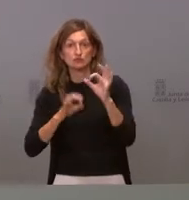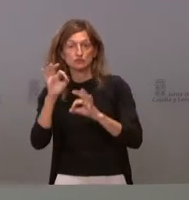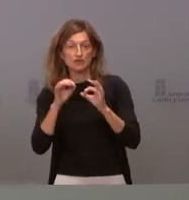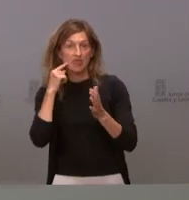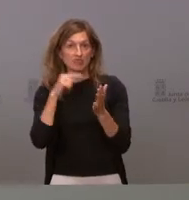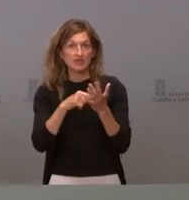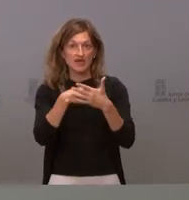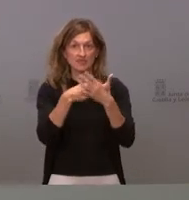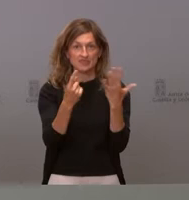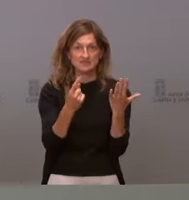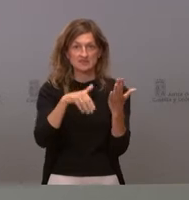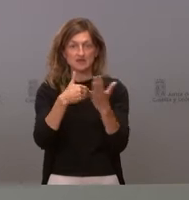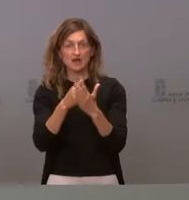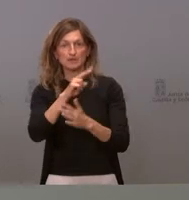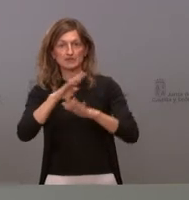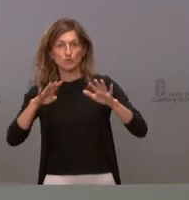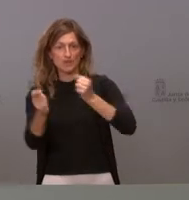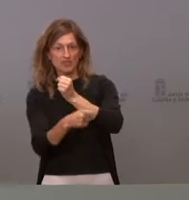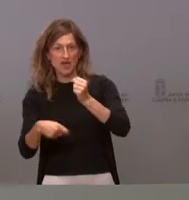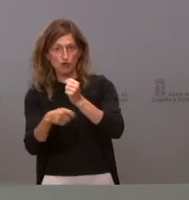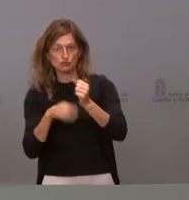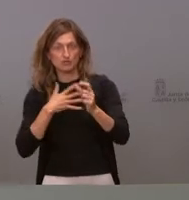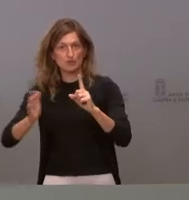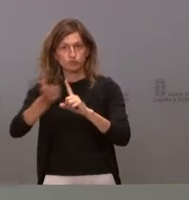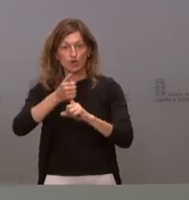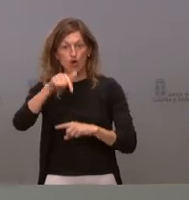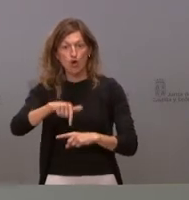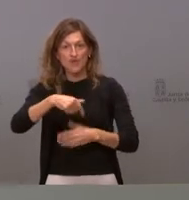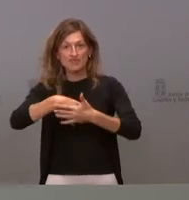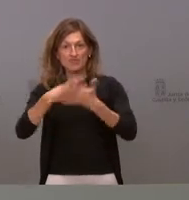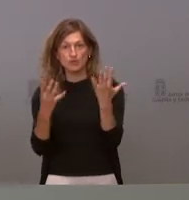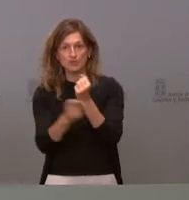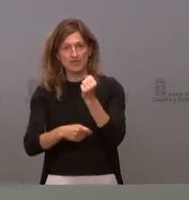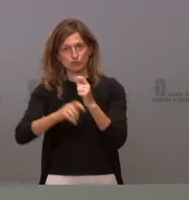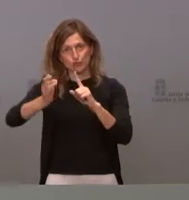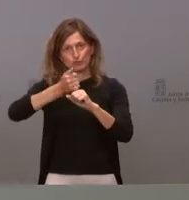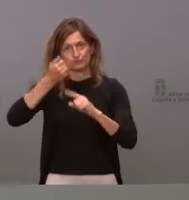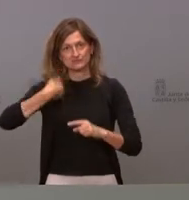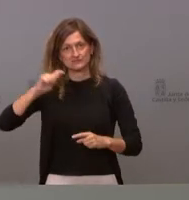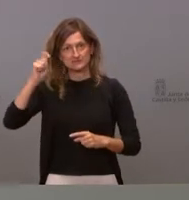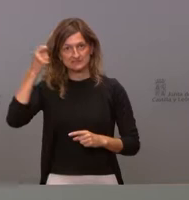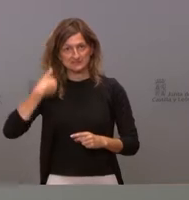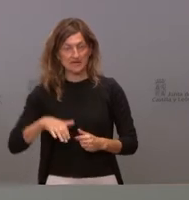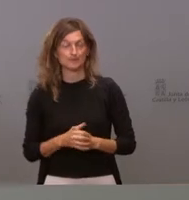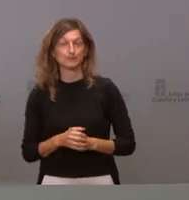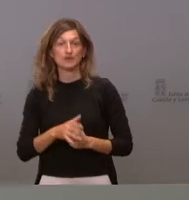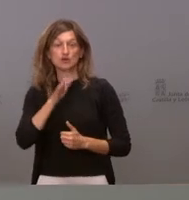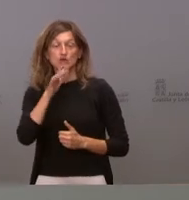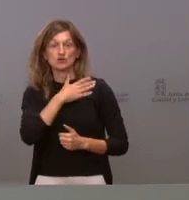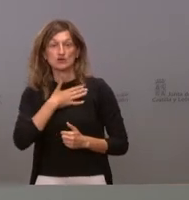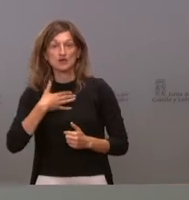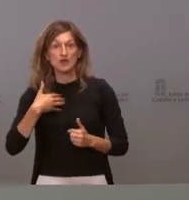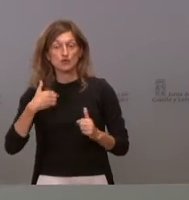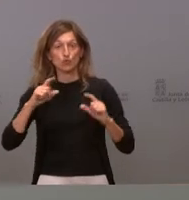los días 16 y 29 de agosto y, afortunadamente, hoy, 19 de agosto, lo hemos conseguido. Y por eso yo quiero hoy iniciar